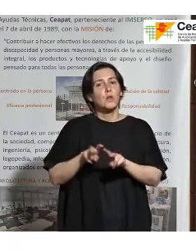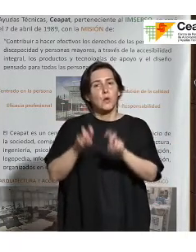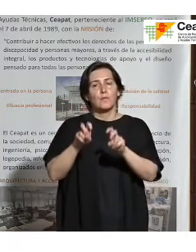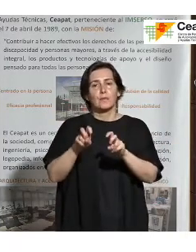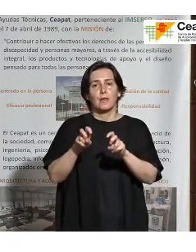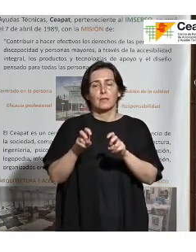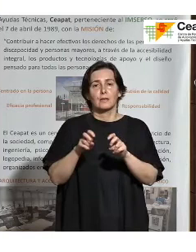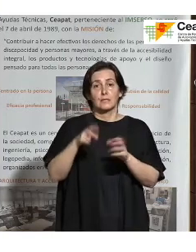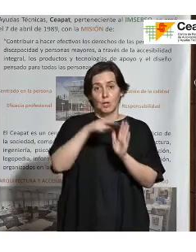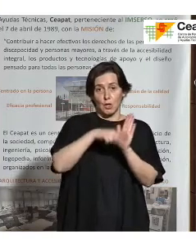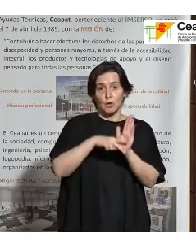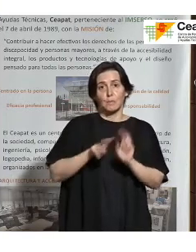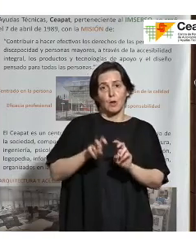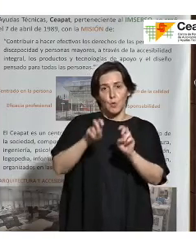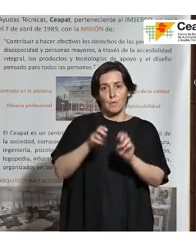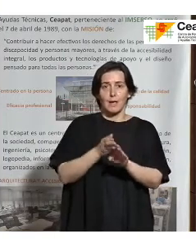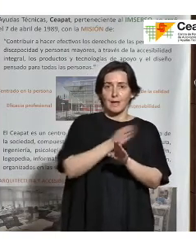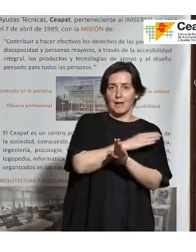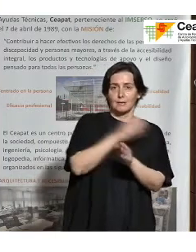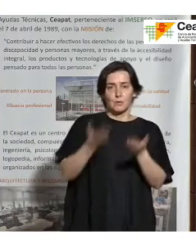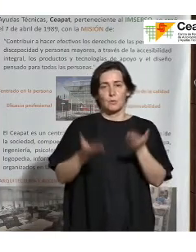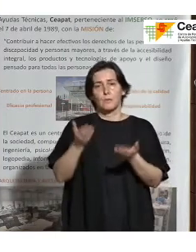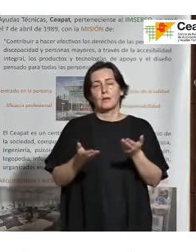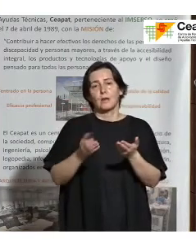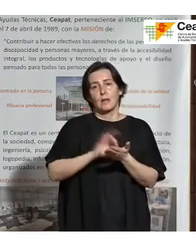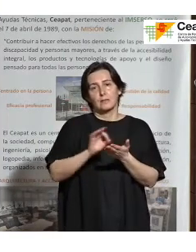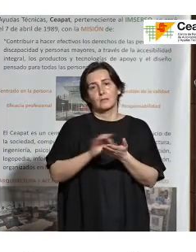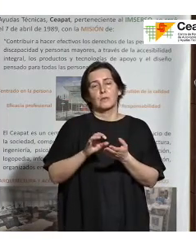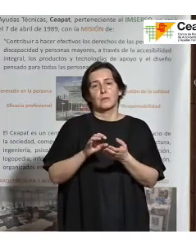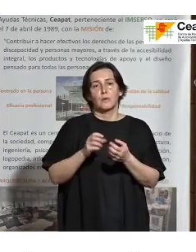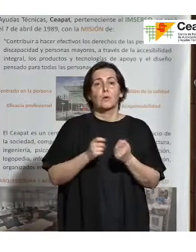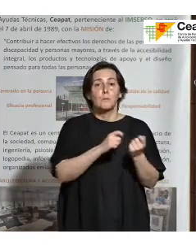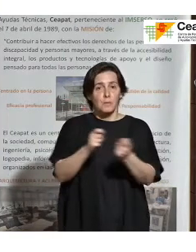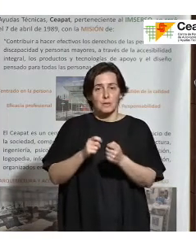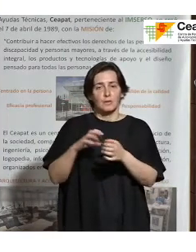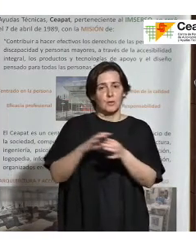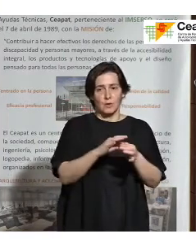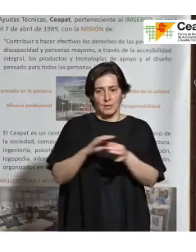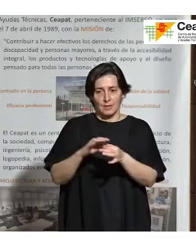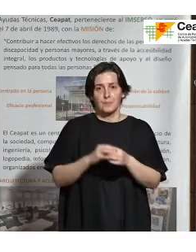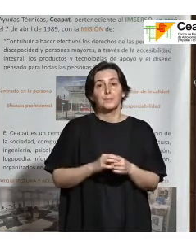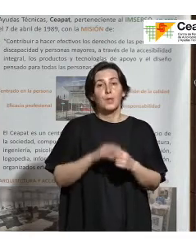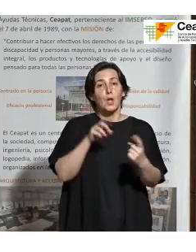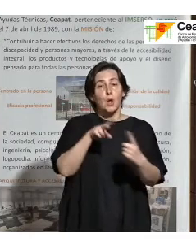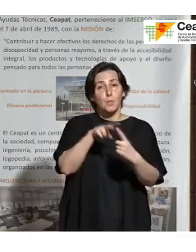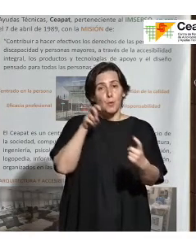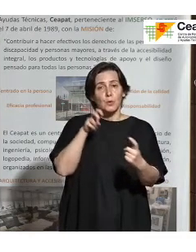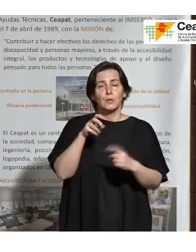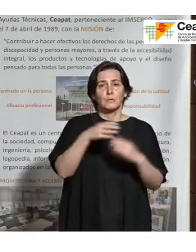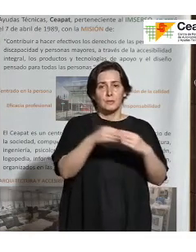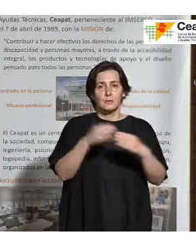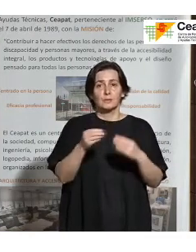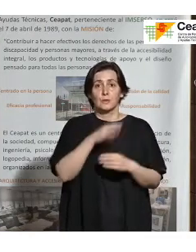incorpora la norma respecto a la anterior en cuanto a la prestación del servicio. Y desde el punto de vista del usuario, por qué esta